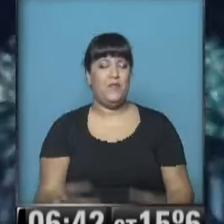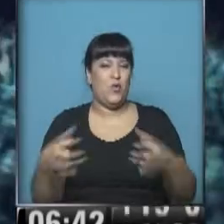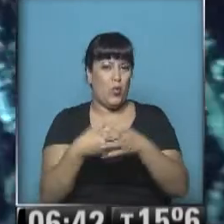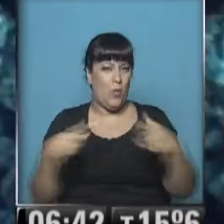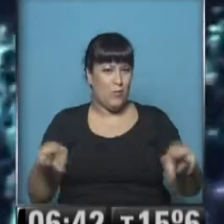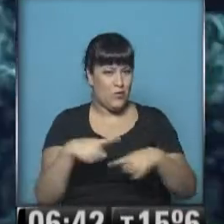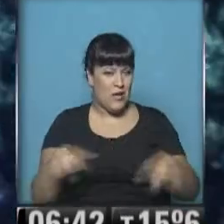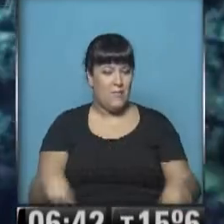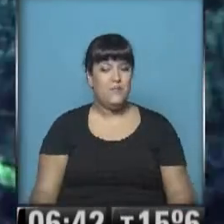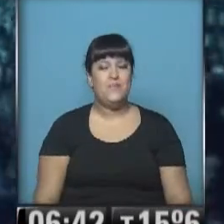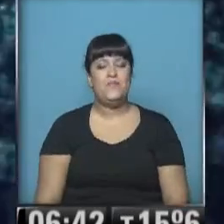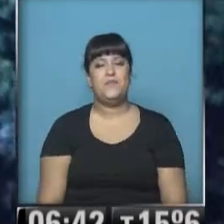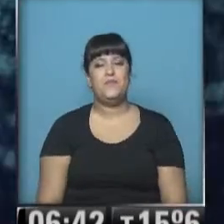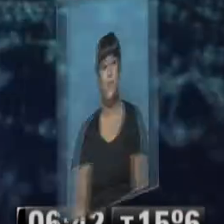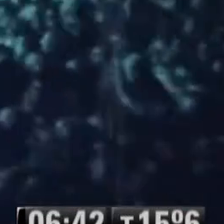un lugar.